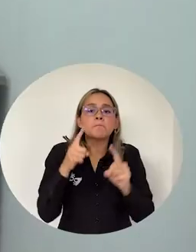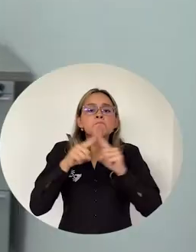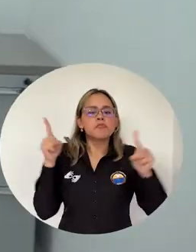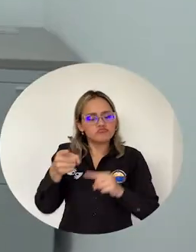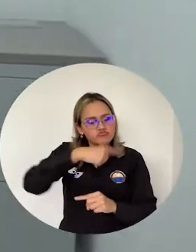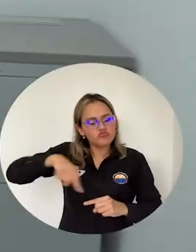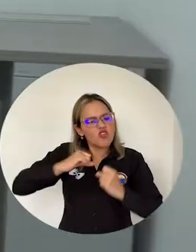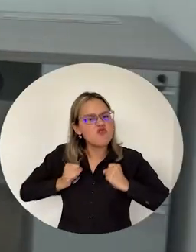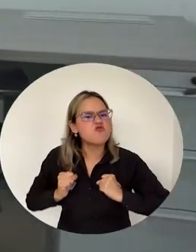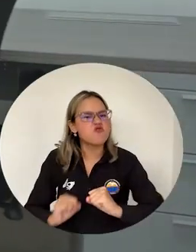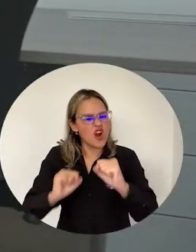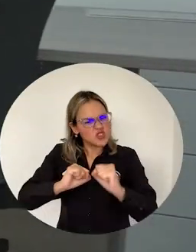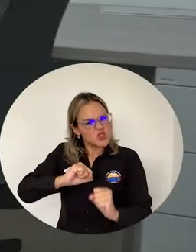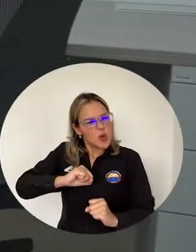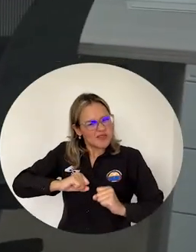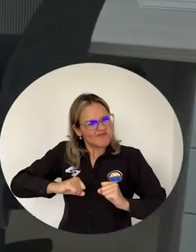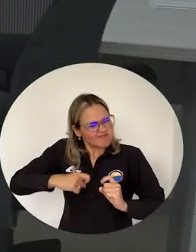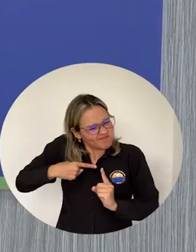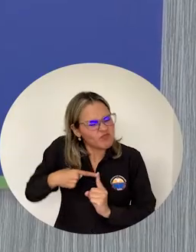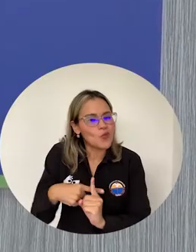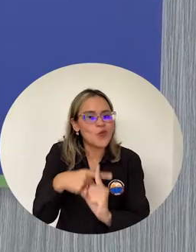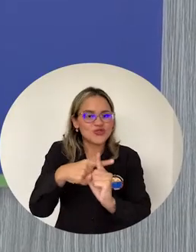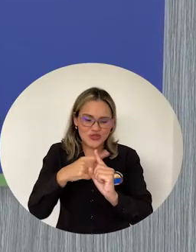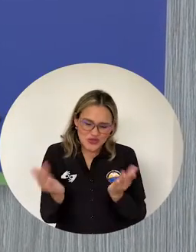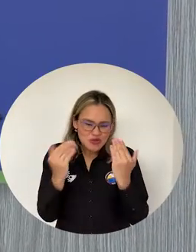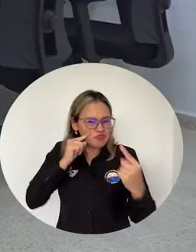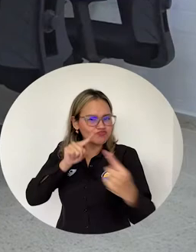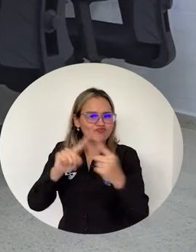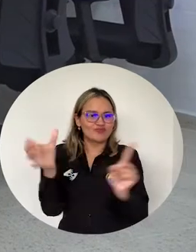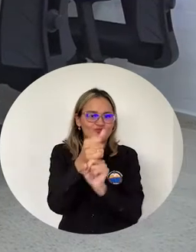esfuerzo y superación Podemos llegar a donde nos propongamos